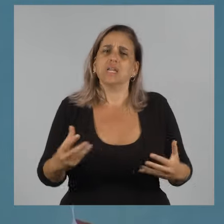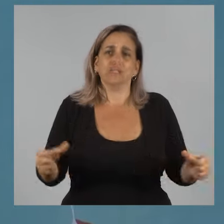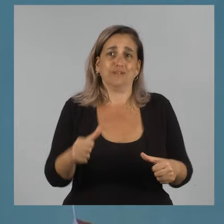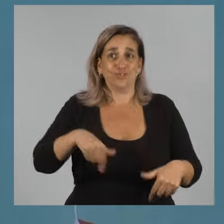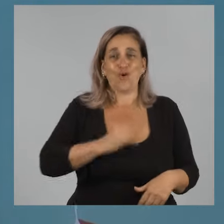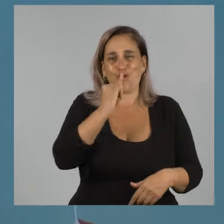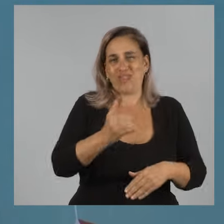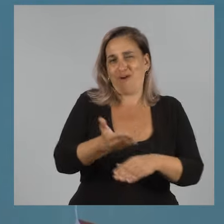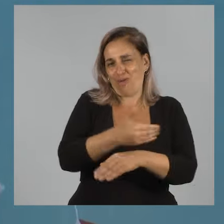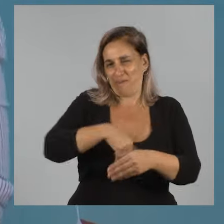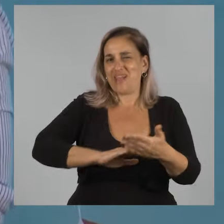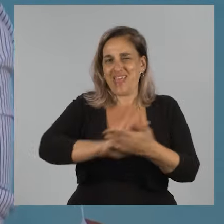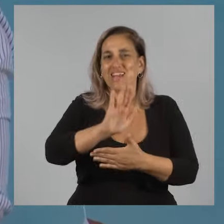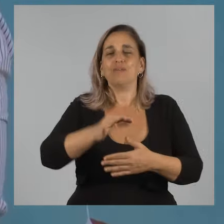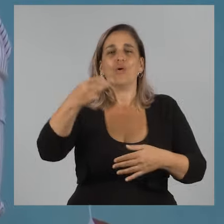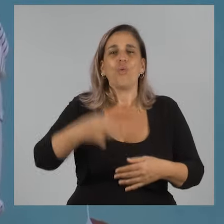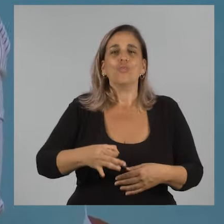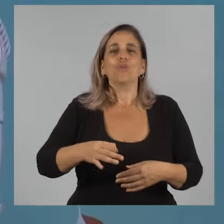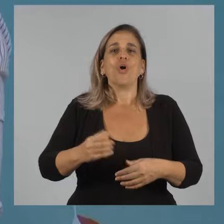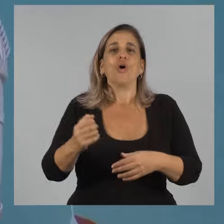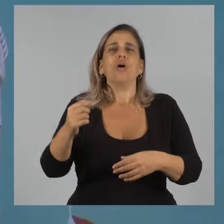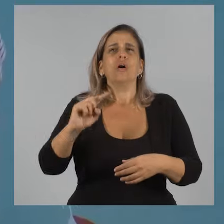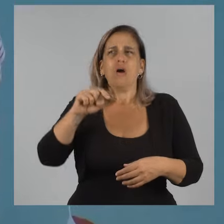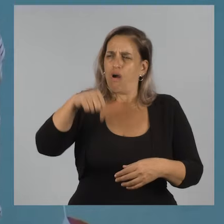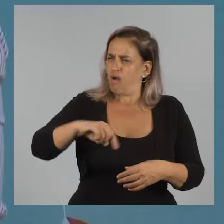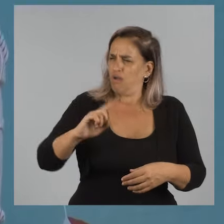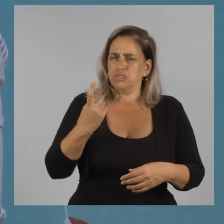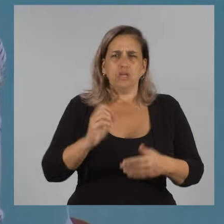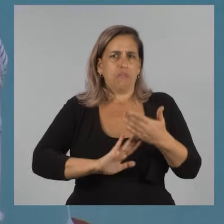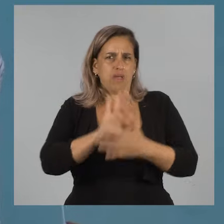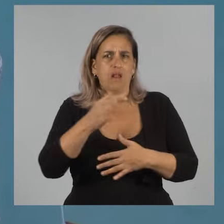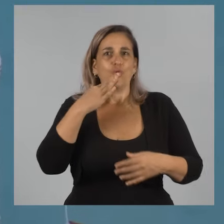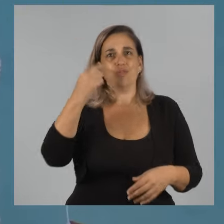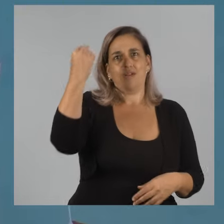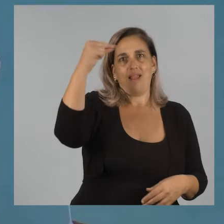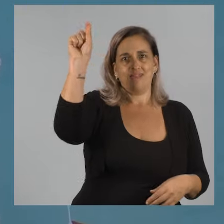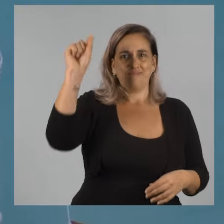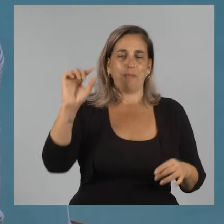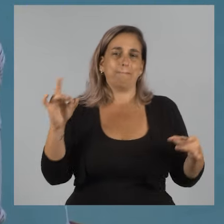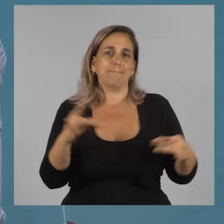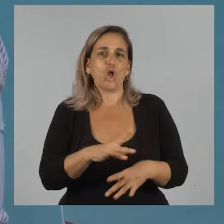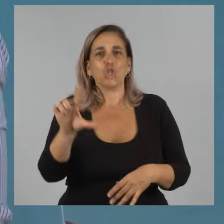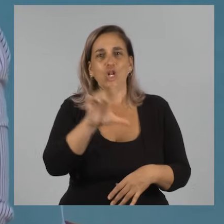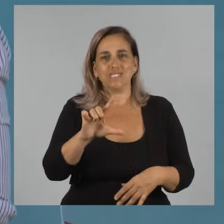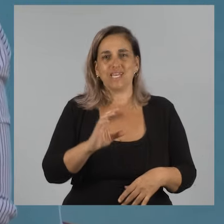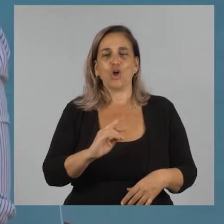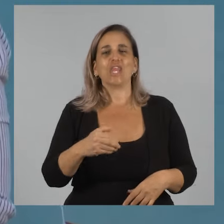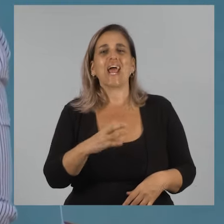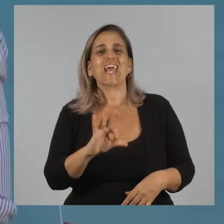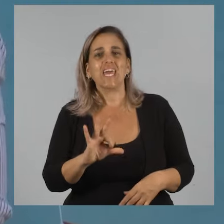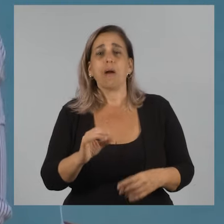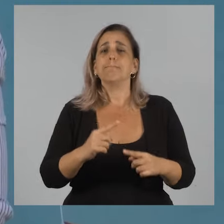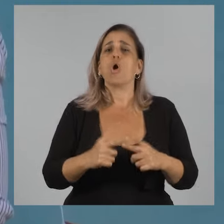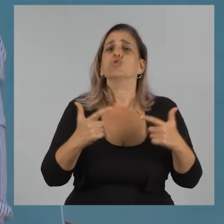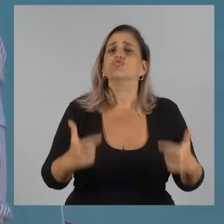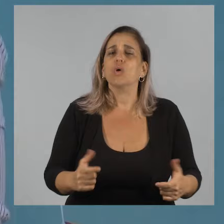yo he contado hoy en Tranquera, temprano, que ayer, o hoy de mañana, no recuerdo, agarré y taché el liceo de Tranquera, y